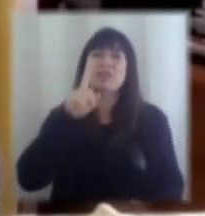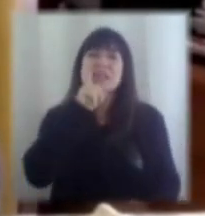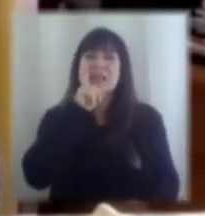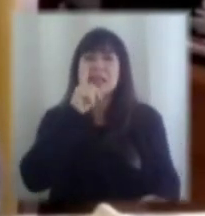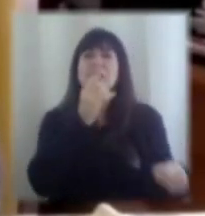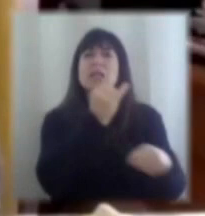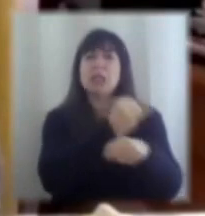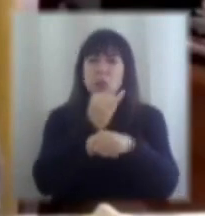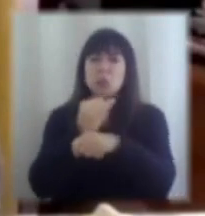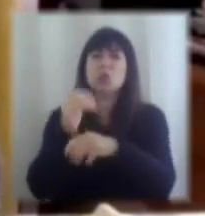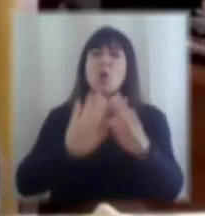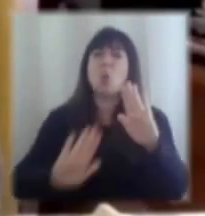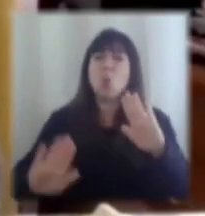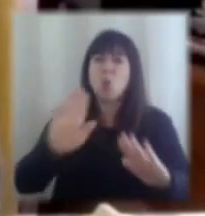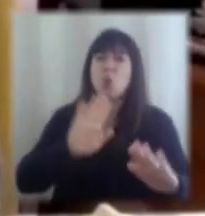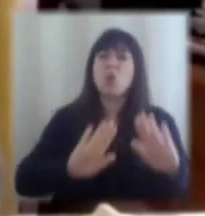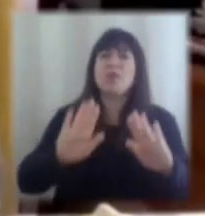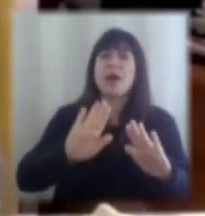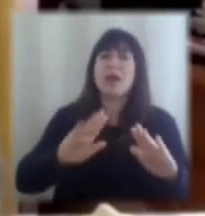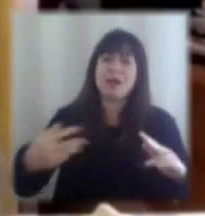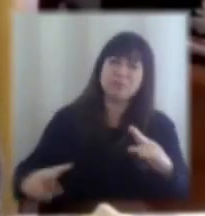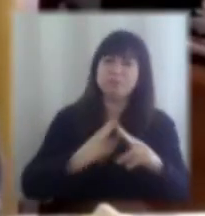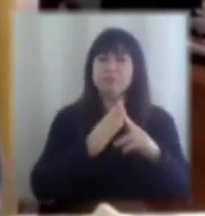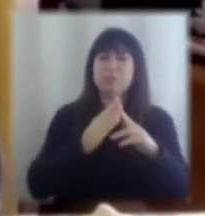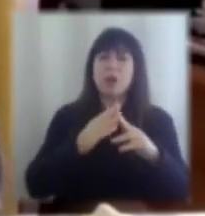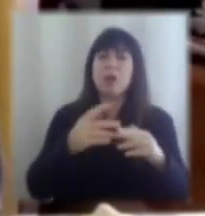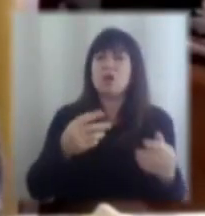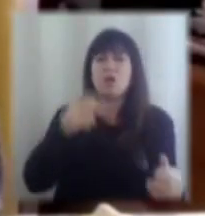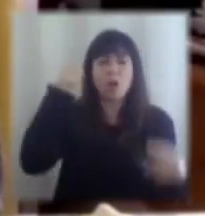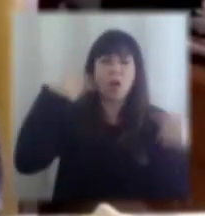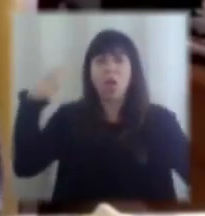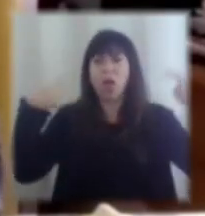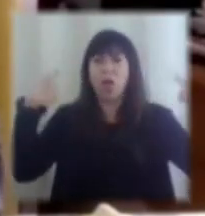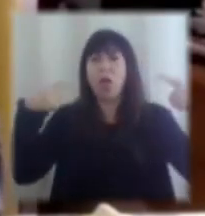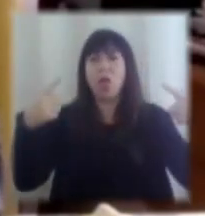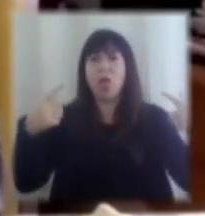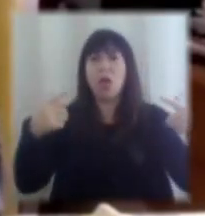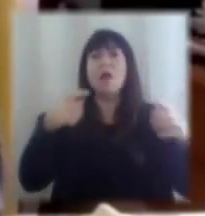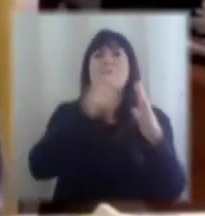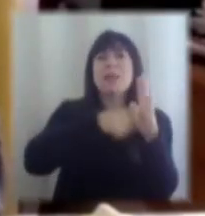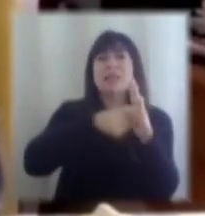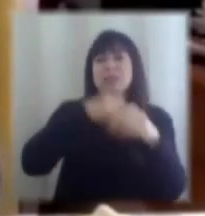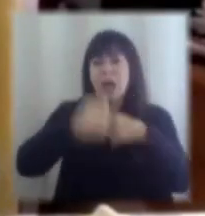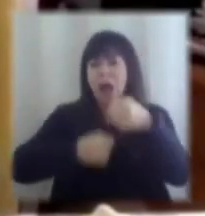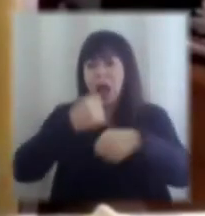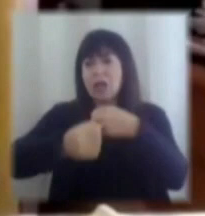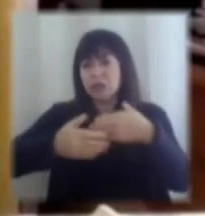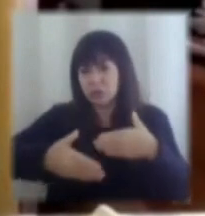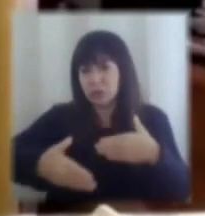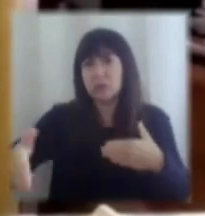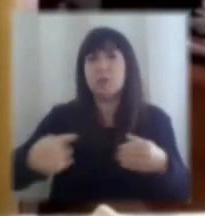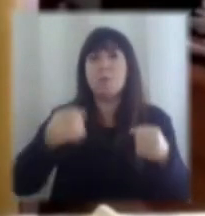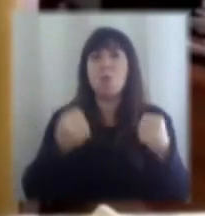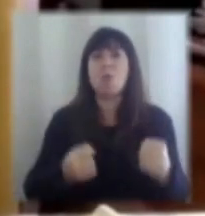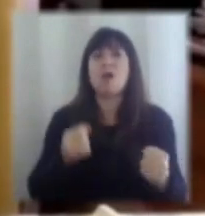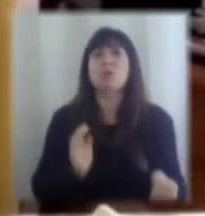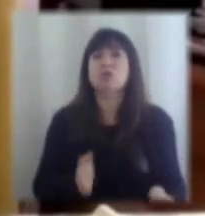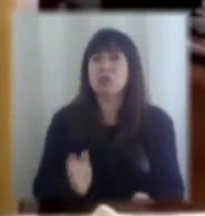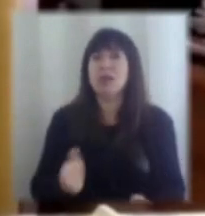cuidarla, de robustecerla, de no volverse loco, y que en los meses y en los años que sigan ojalá podamos seguir